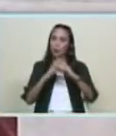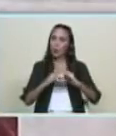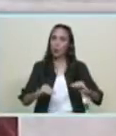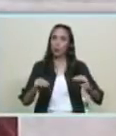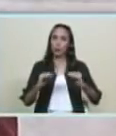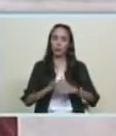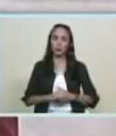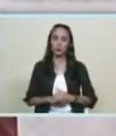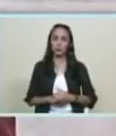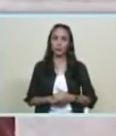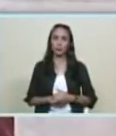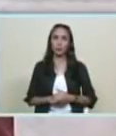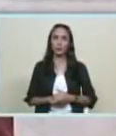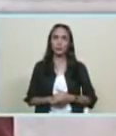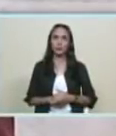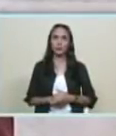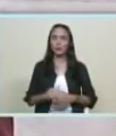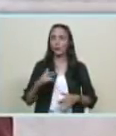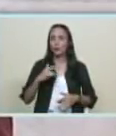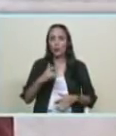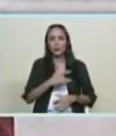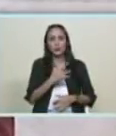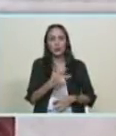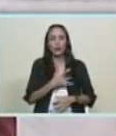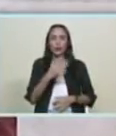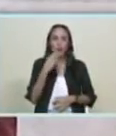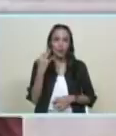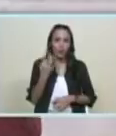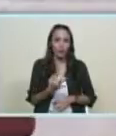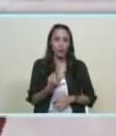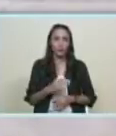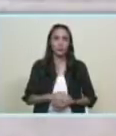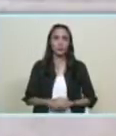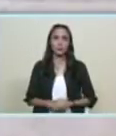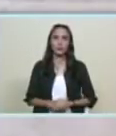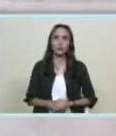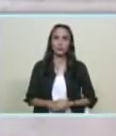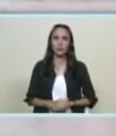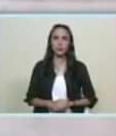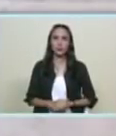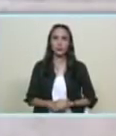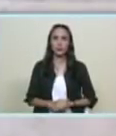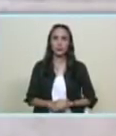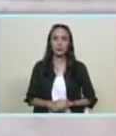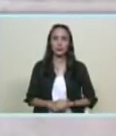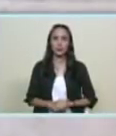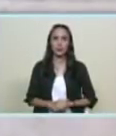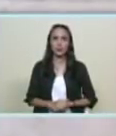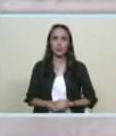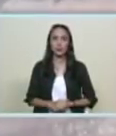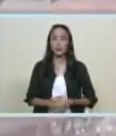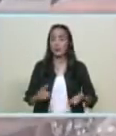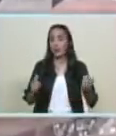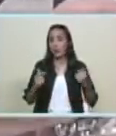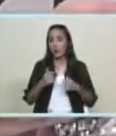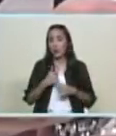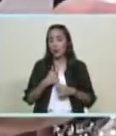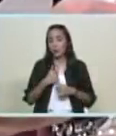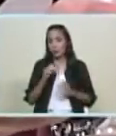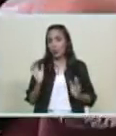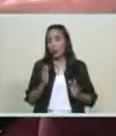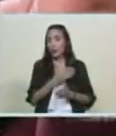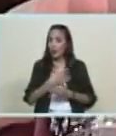y de soberanía así lo siento y yo quiero que la oposición